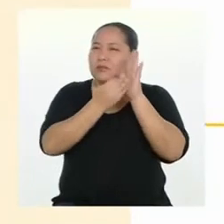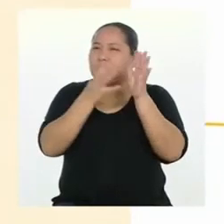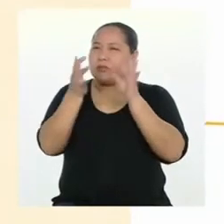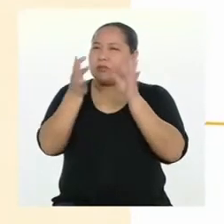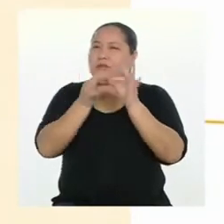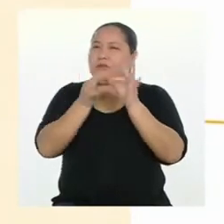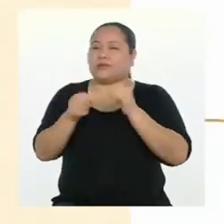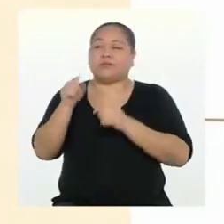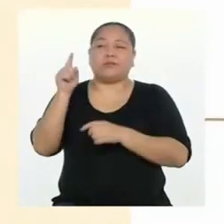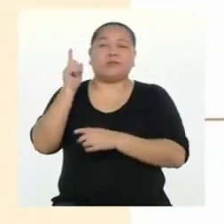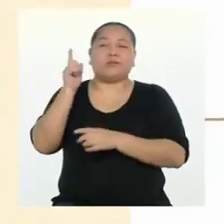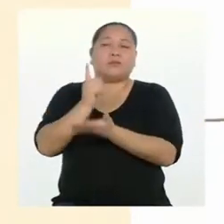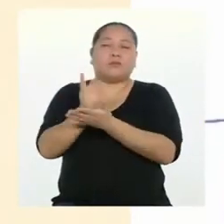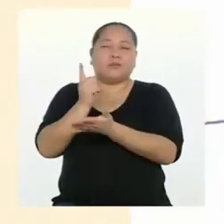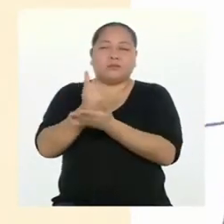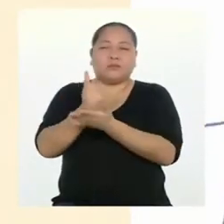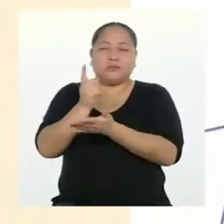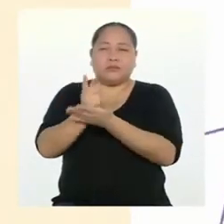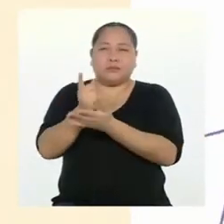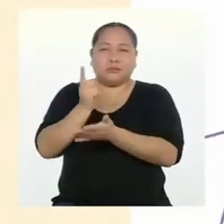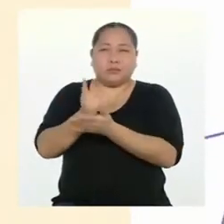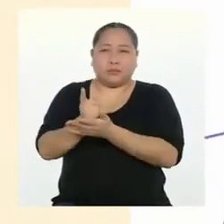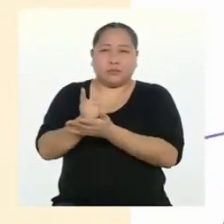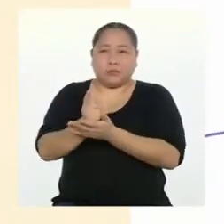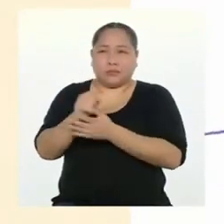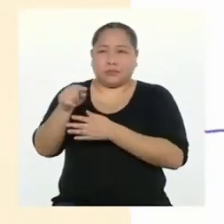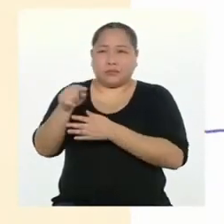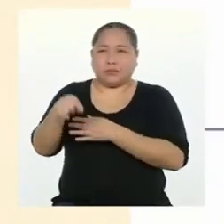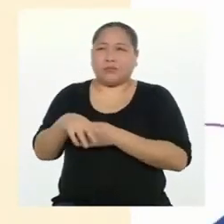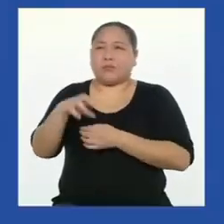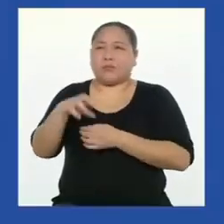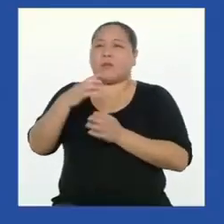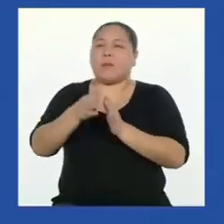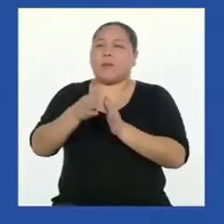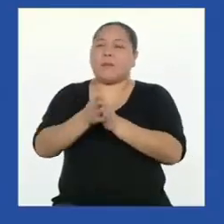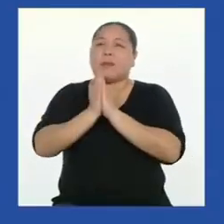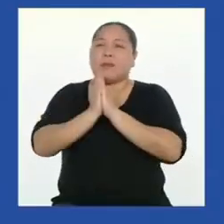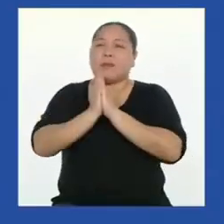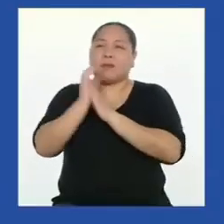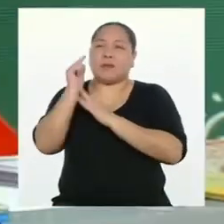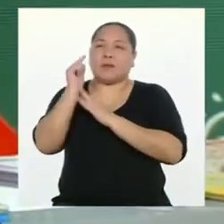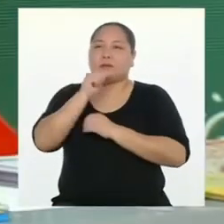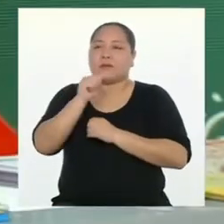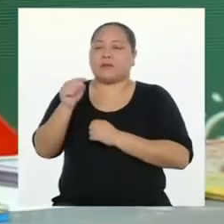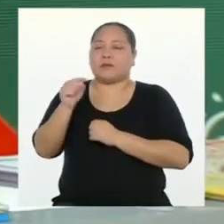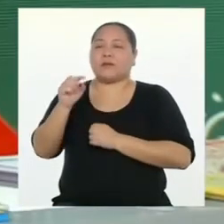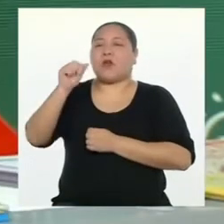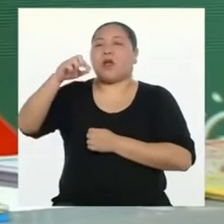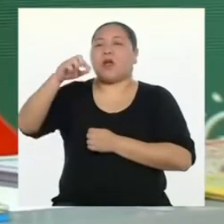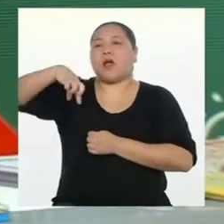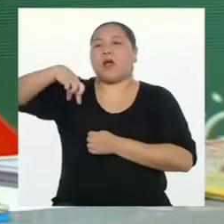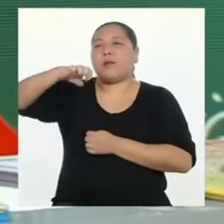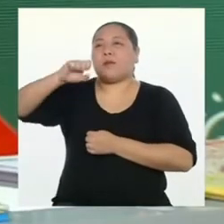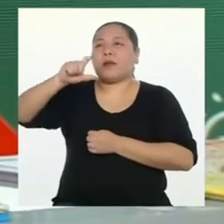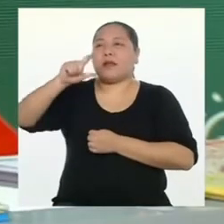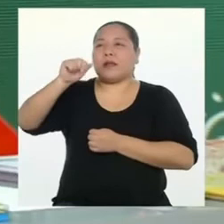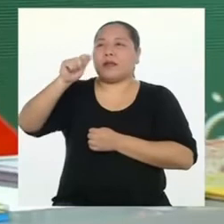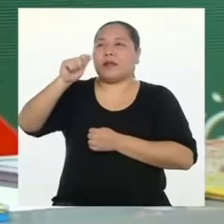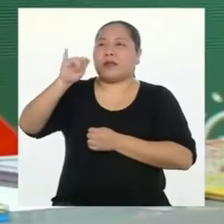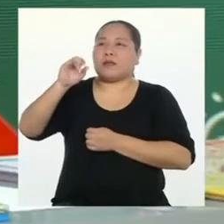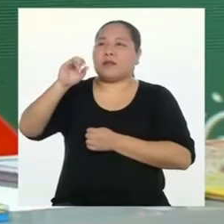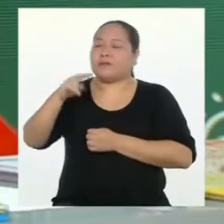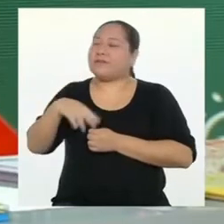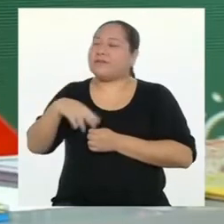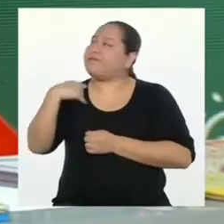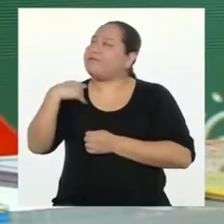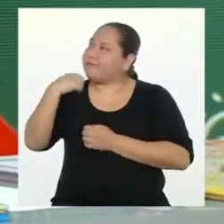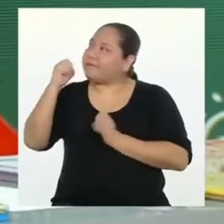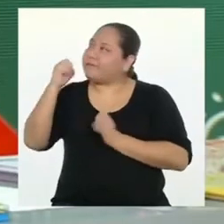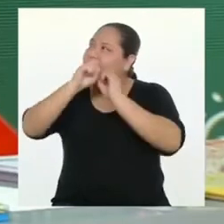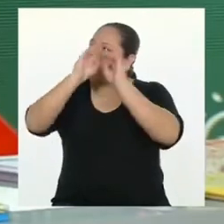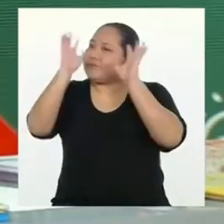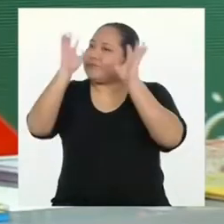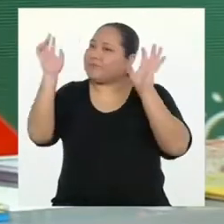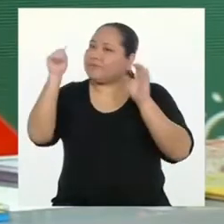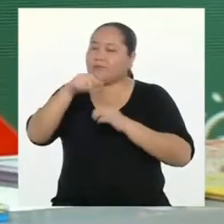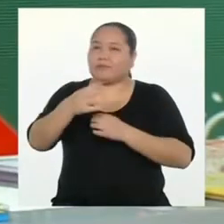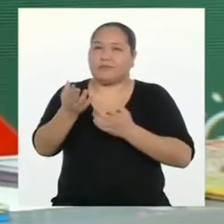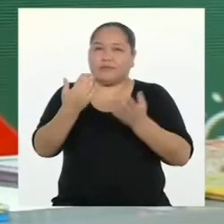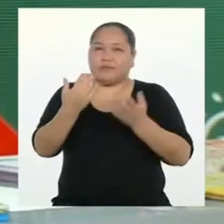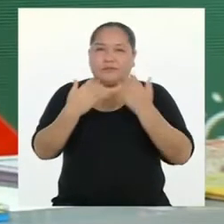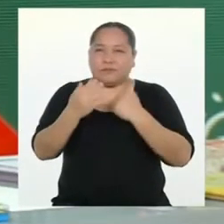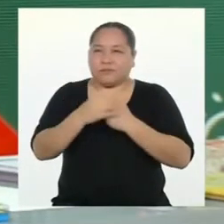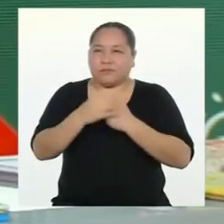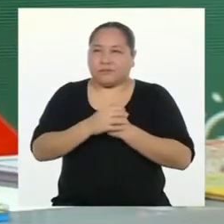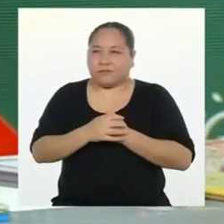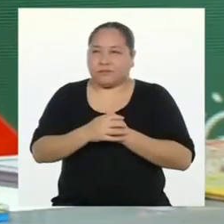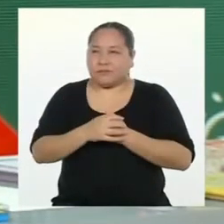peticiones, etc. Son apelativas. Muy bien. Ya nos quedó claro que tenemos que apelar